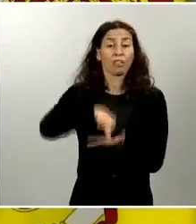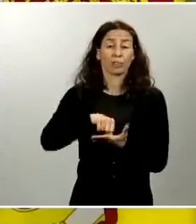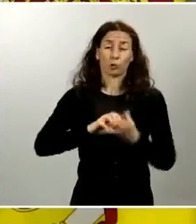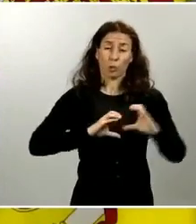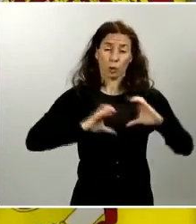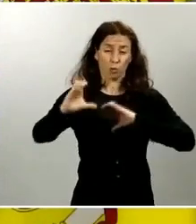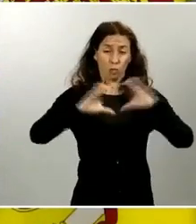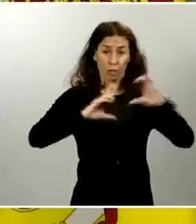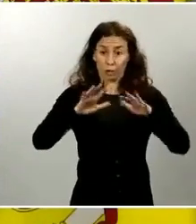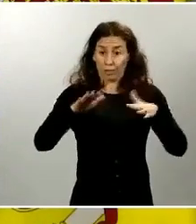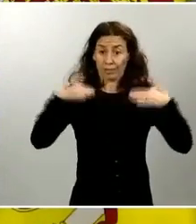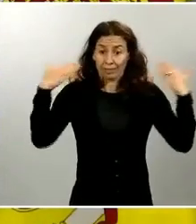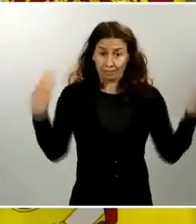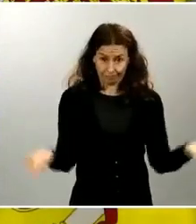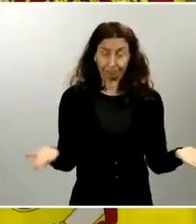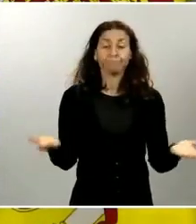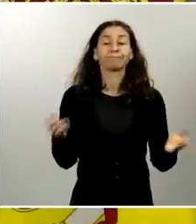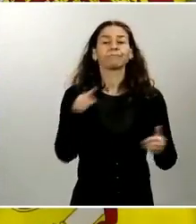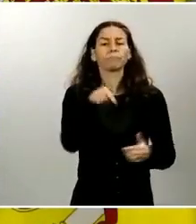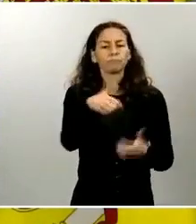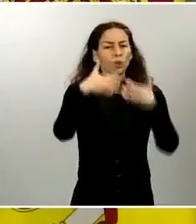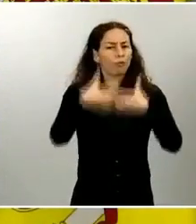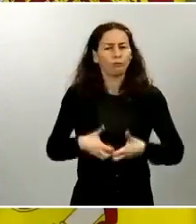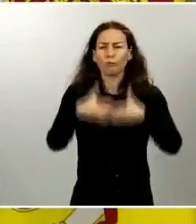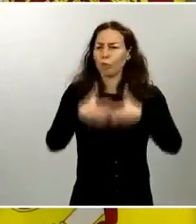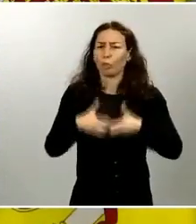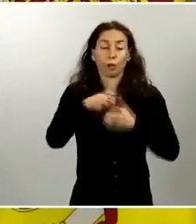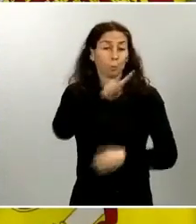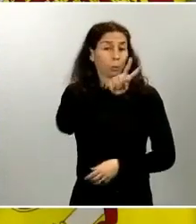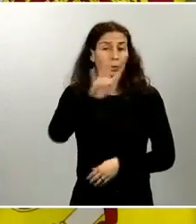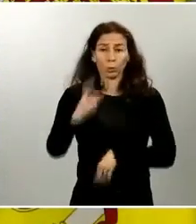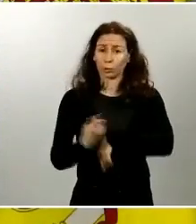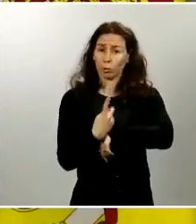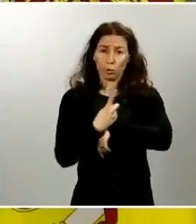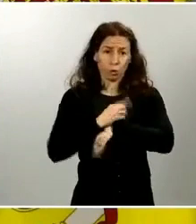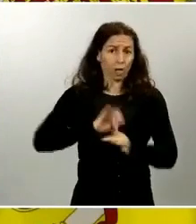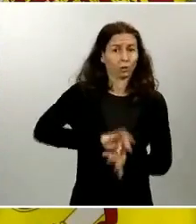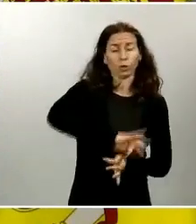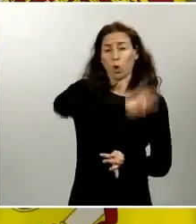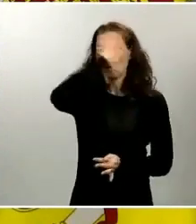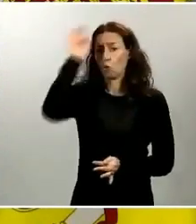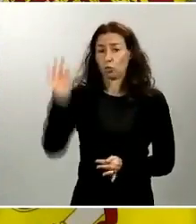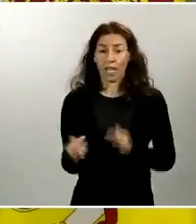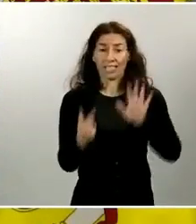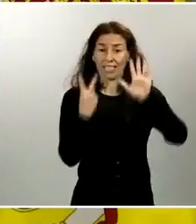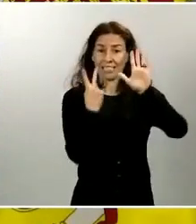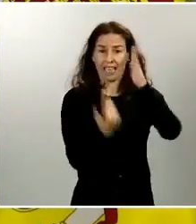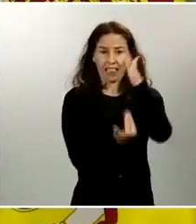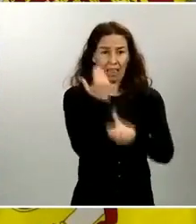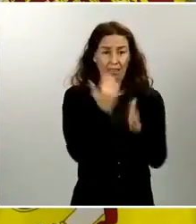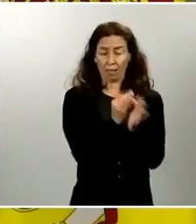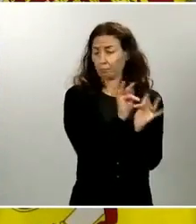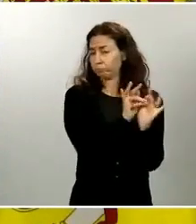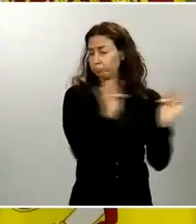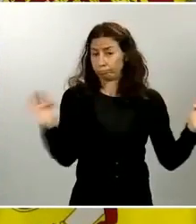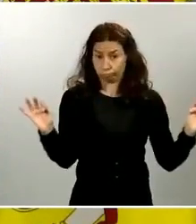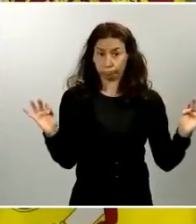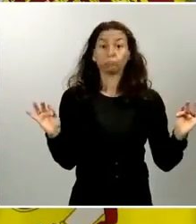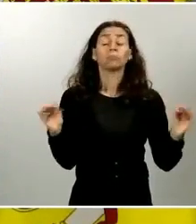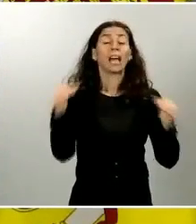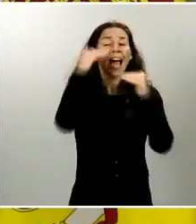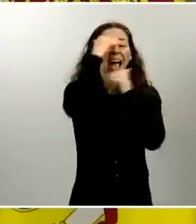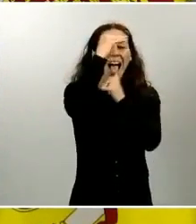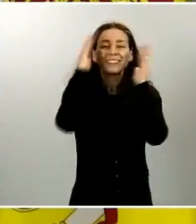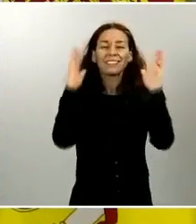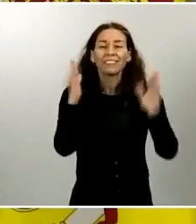el CENCI que funciona 24 horas al día 7 días a la semana y para atender fundamentalmente todas